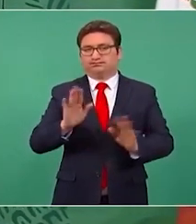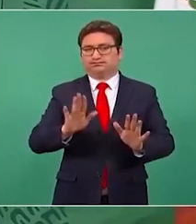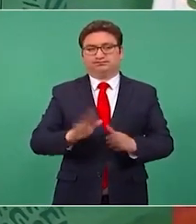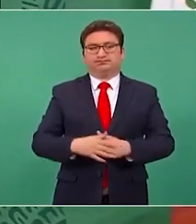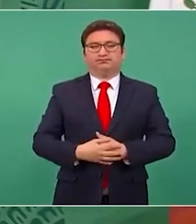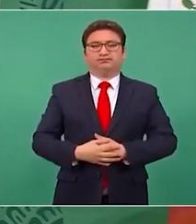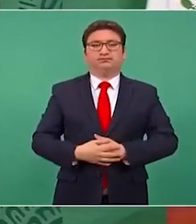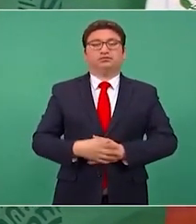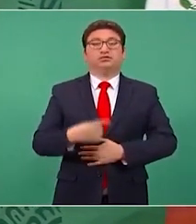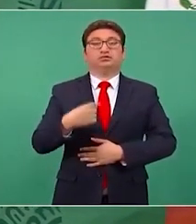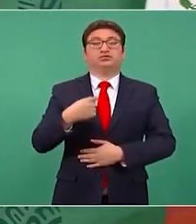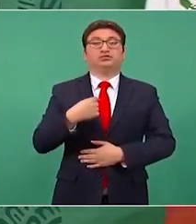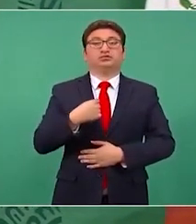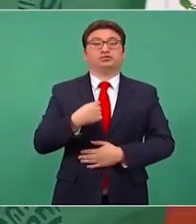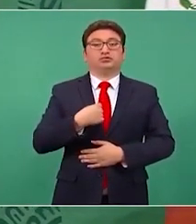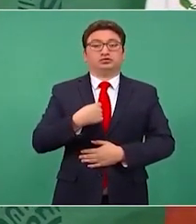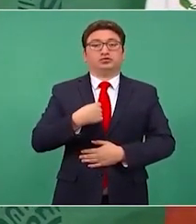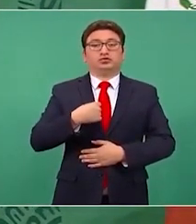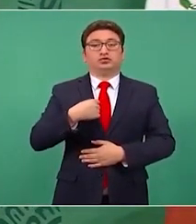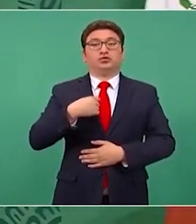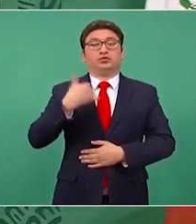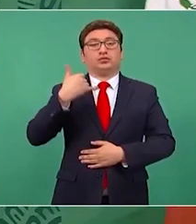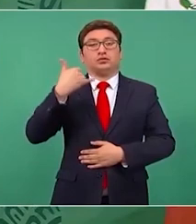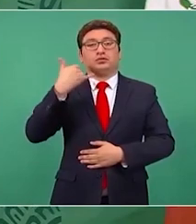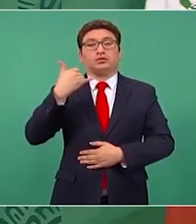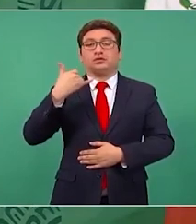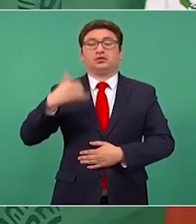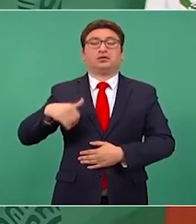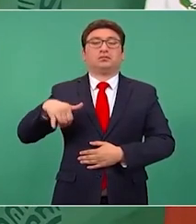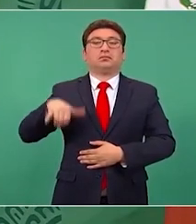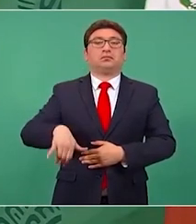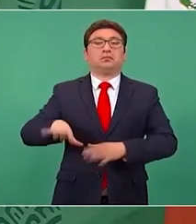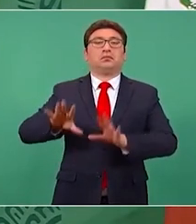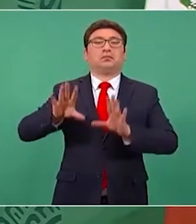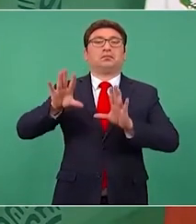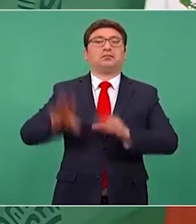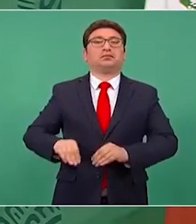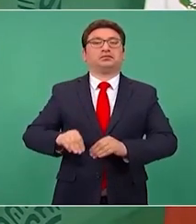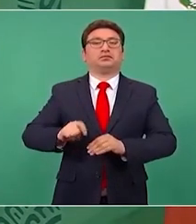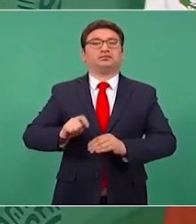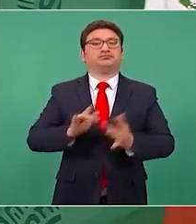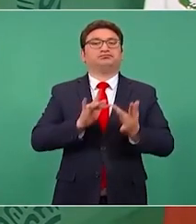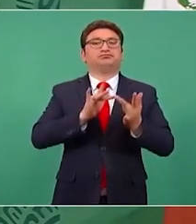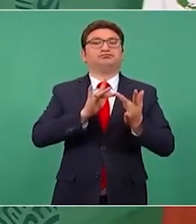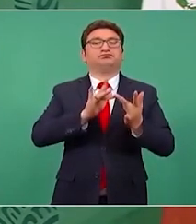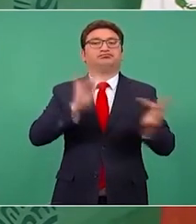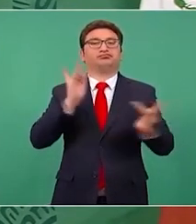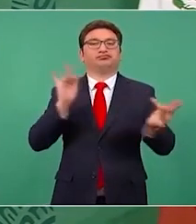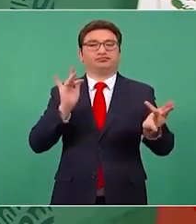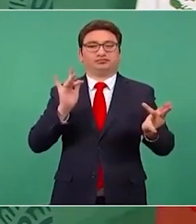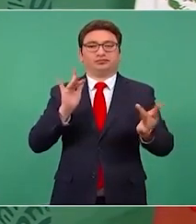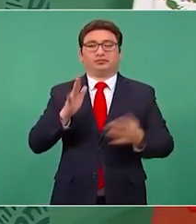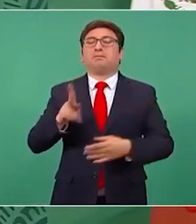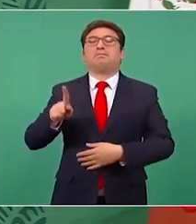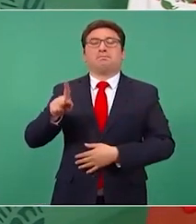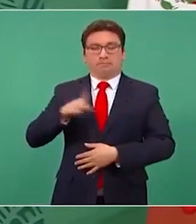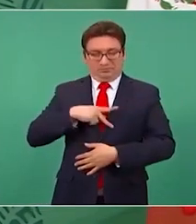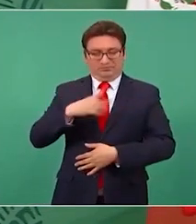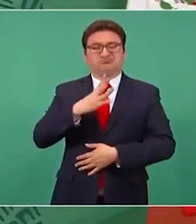Voy a apagar el teléfono hasta mis hijos,